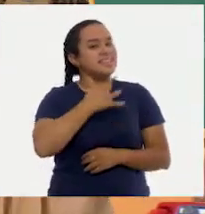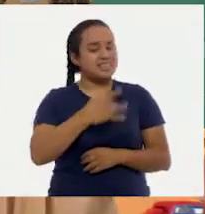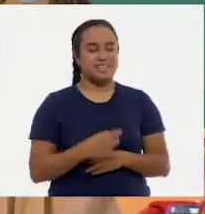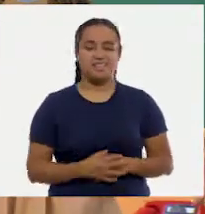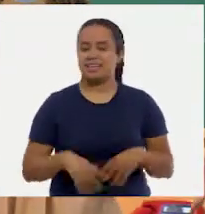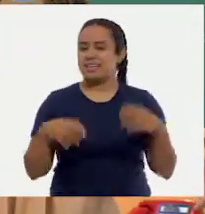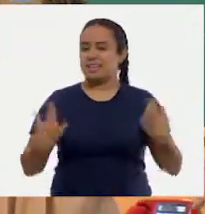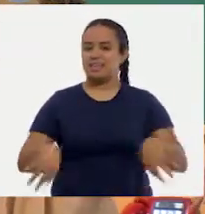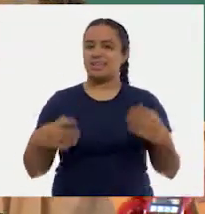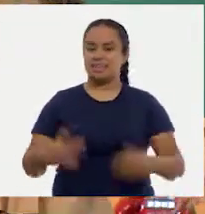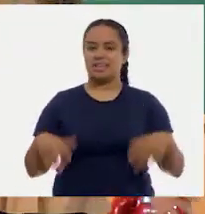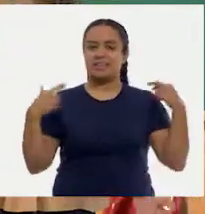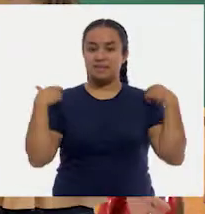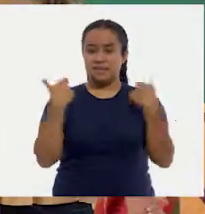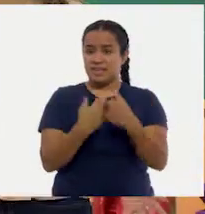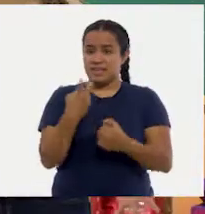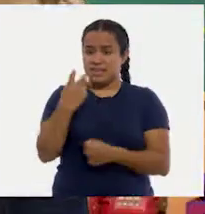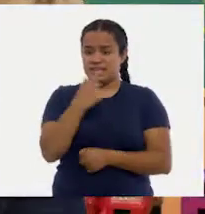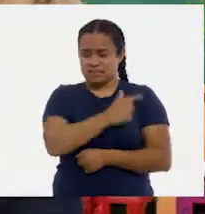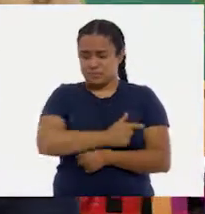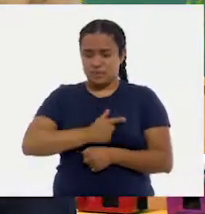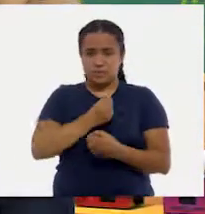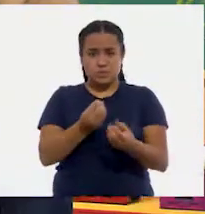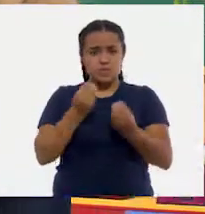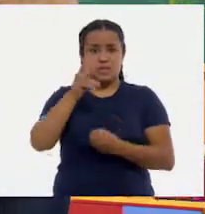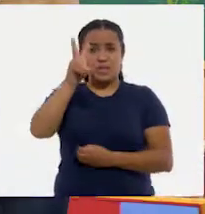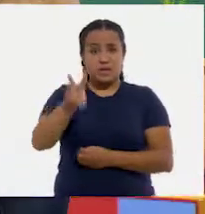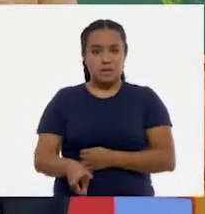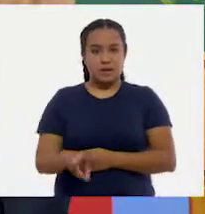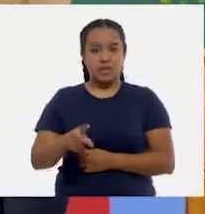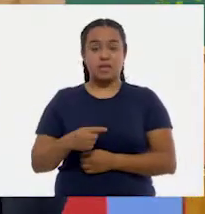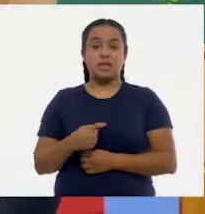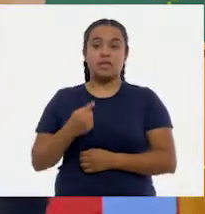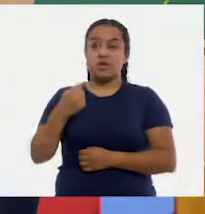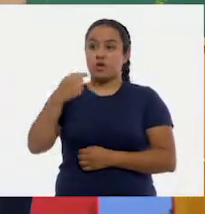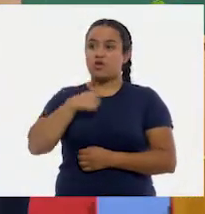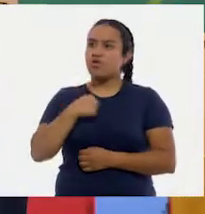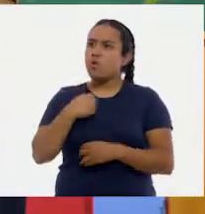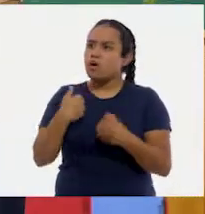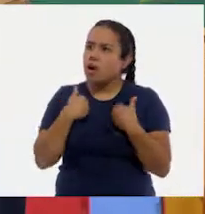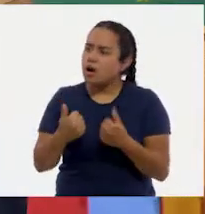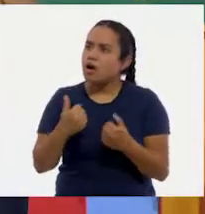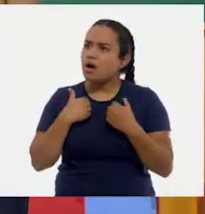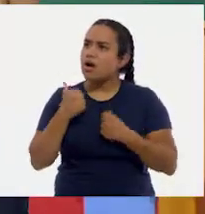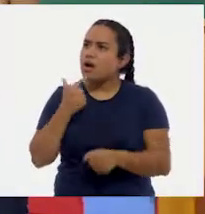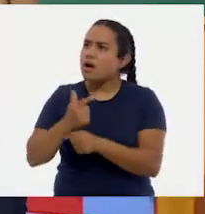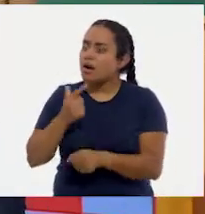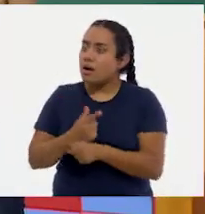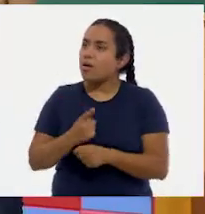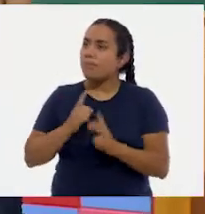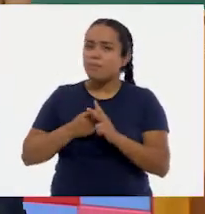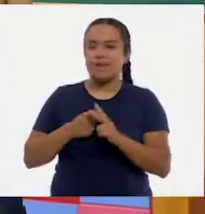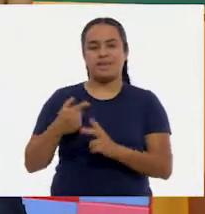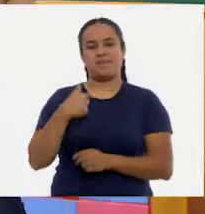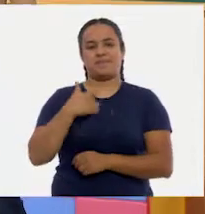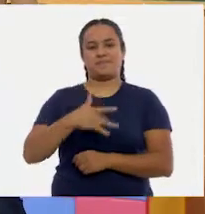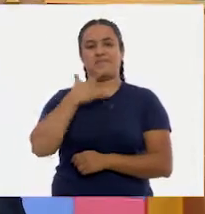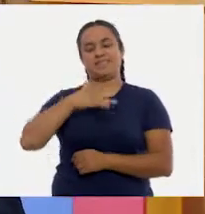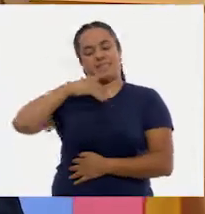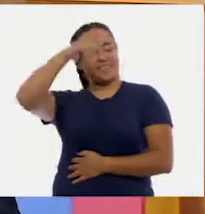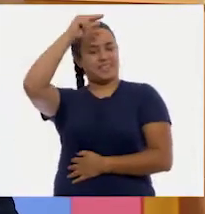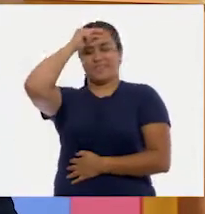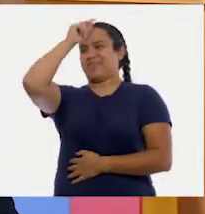Ay, maestra Rosalba, me gustó mucho. La verdad es que cada vez que consigo entender algo de matemáticas, me siento muy